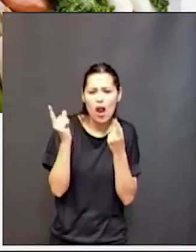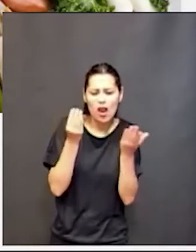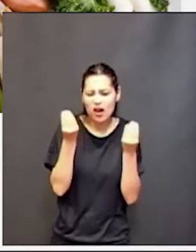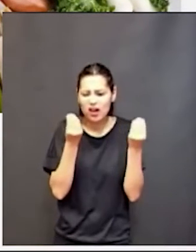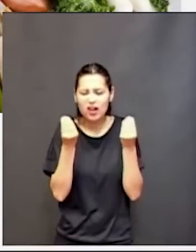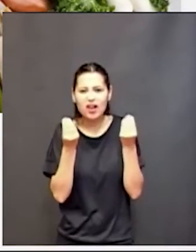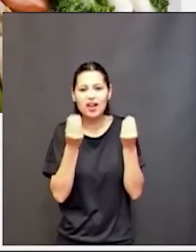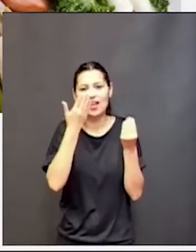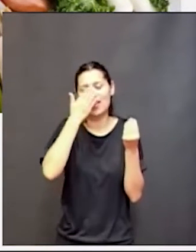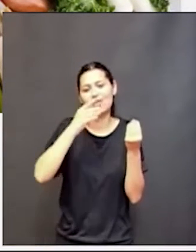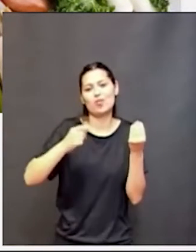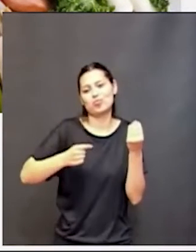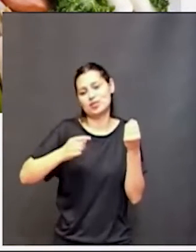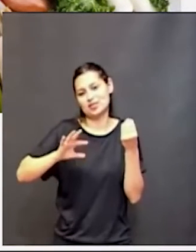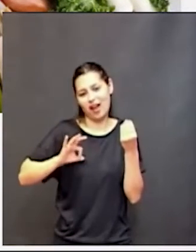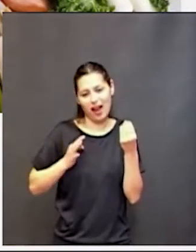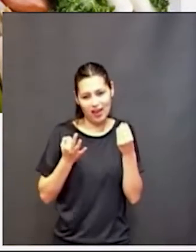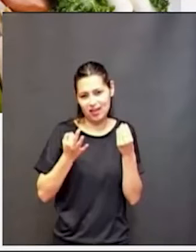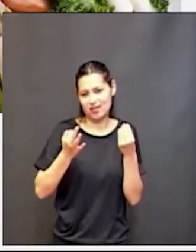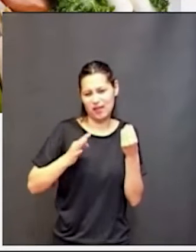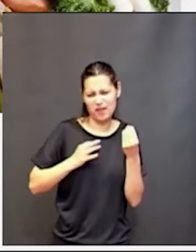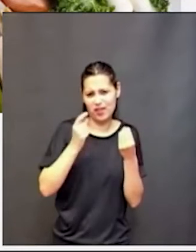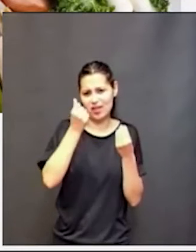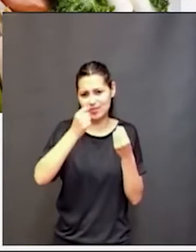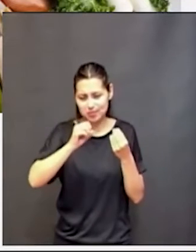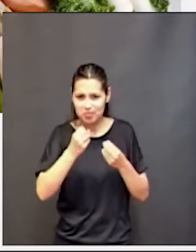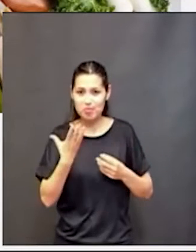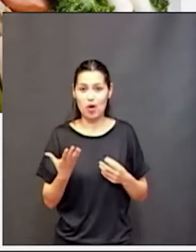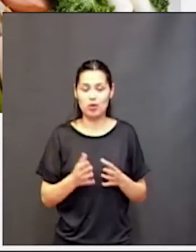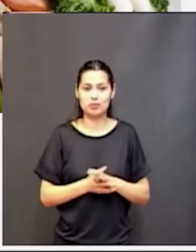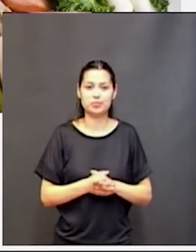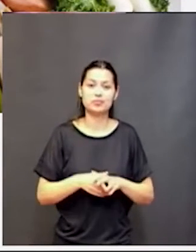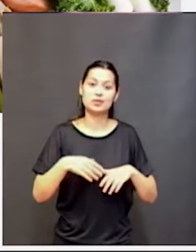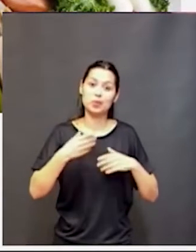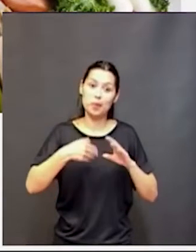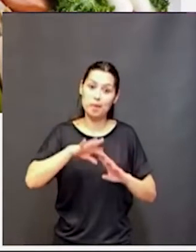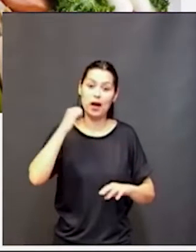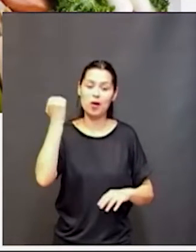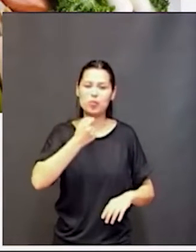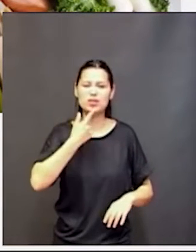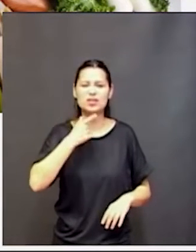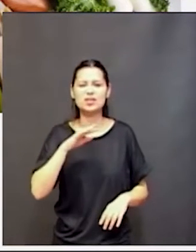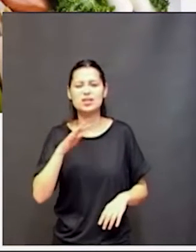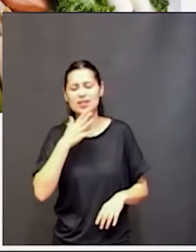y la nutrición pero entender que un niño debe estar bien alimentado no es